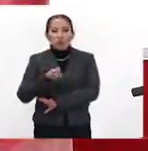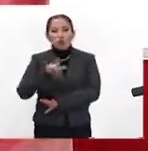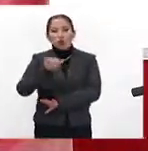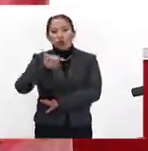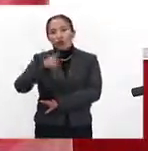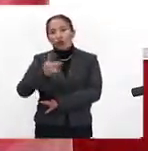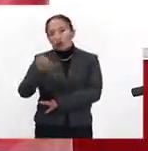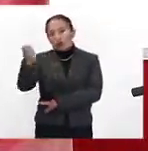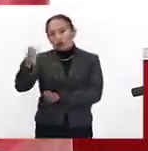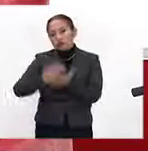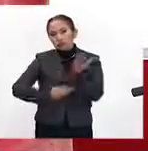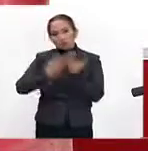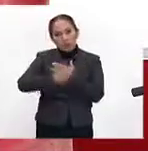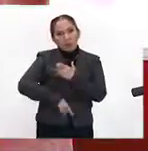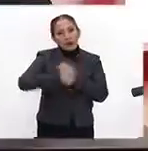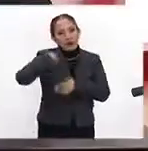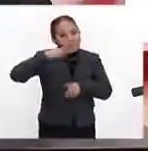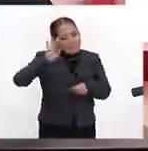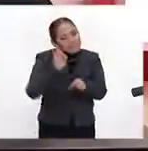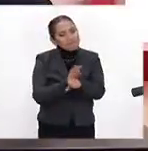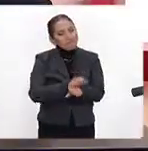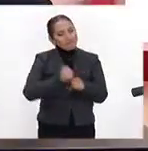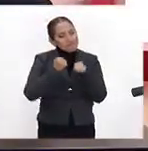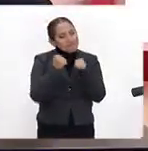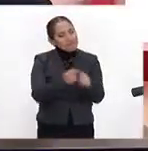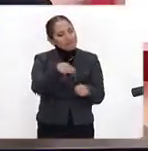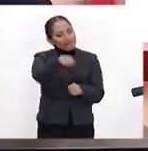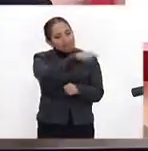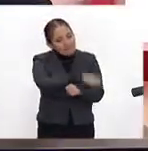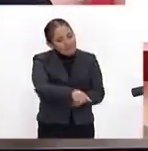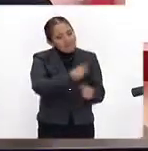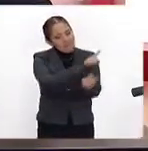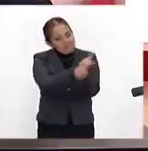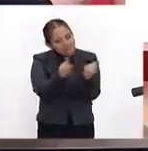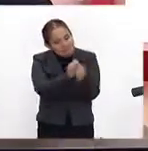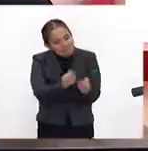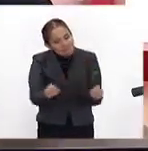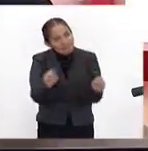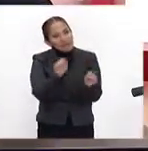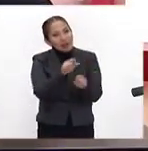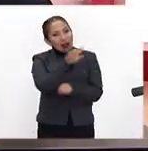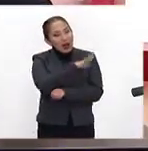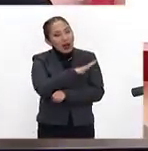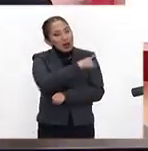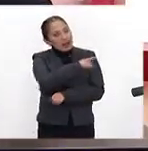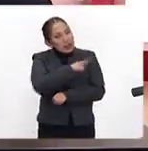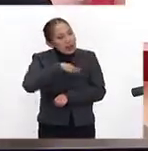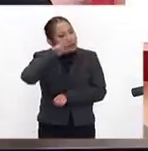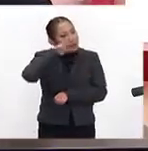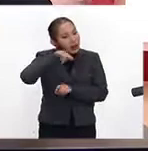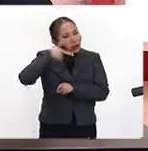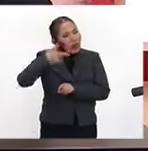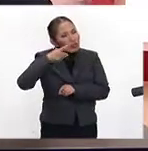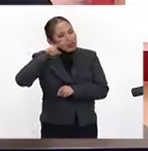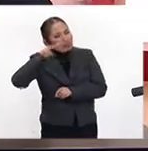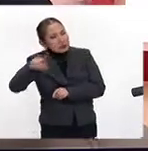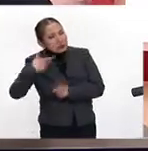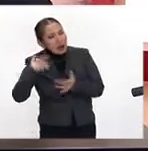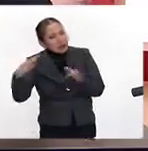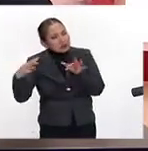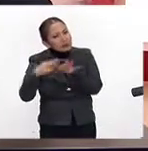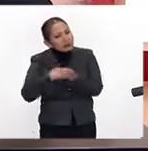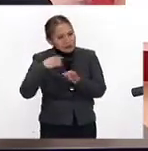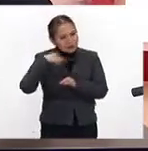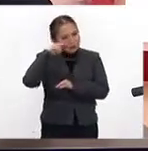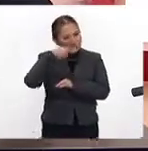por ello estos programas que refuerzan todo este tipo de situaciones en donde hay que ver al otro, hay que tener empatía y